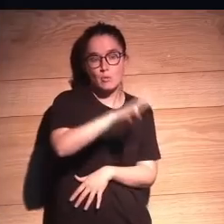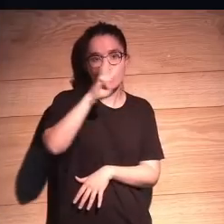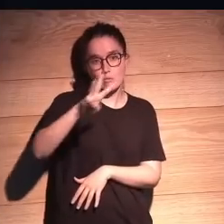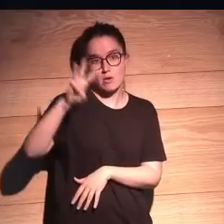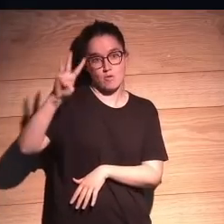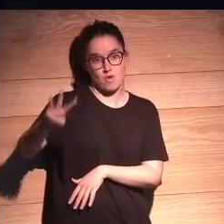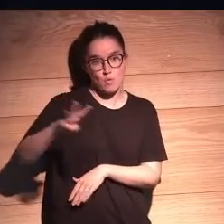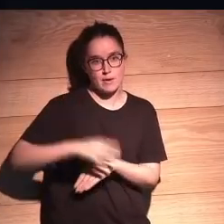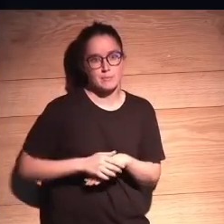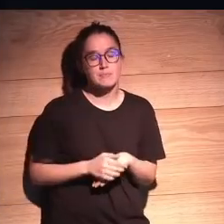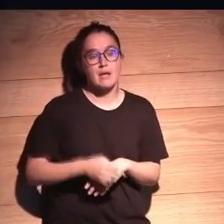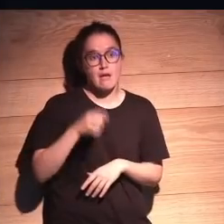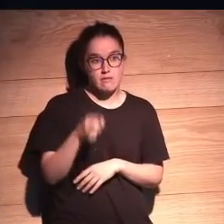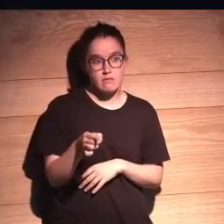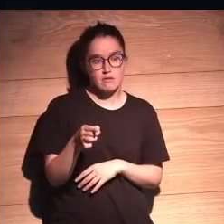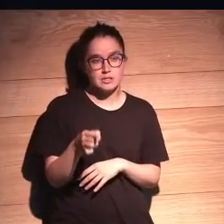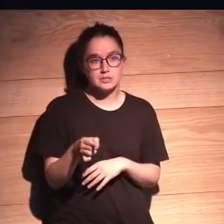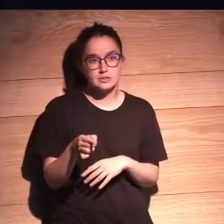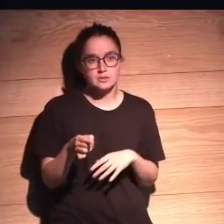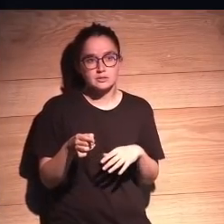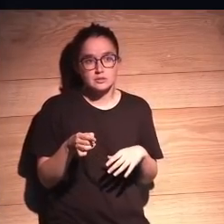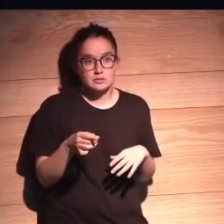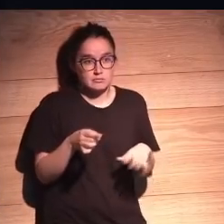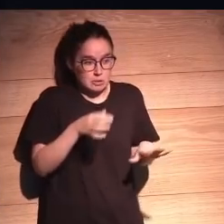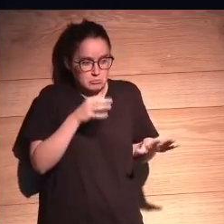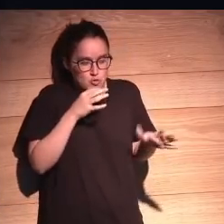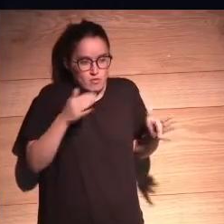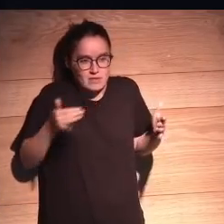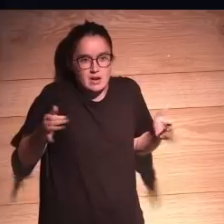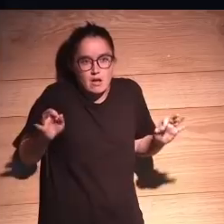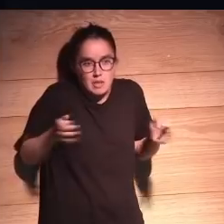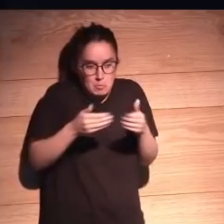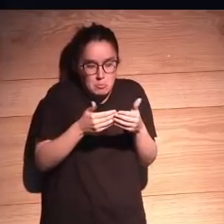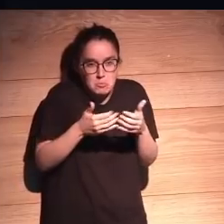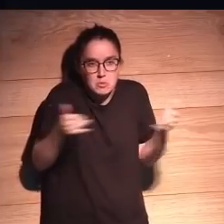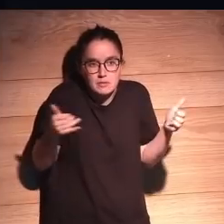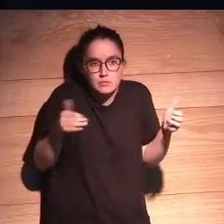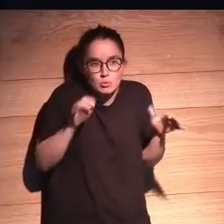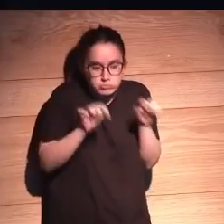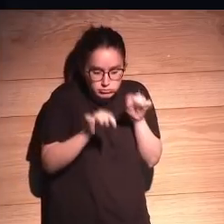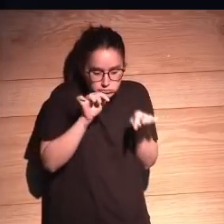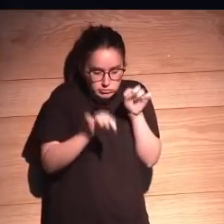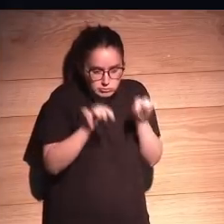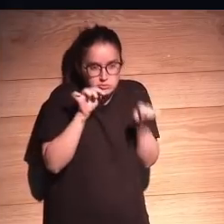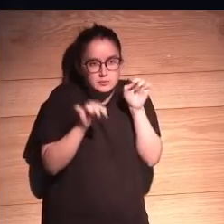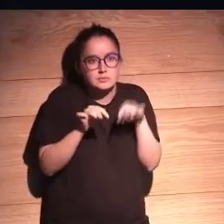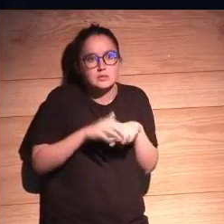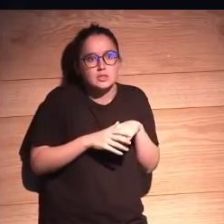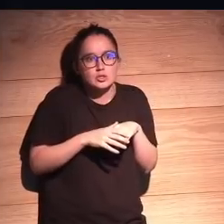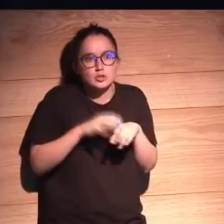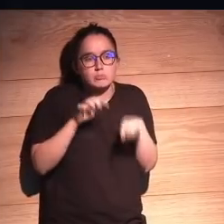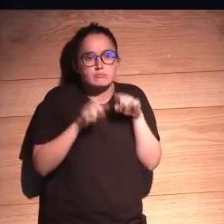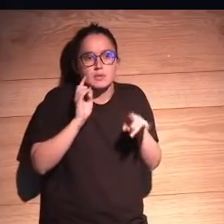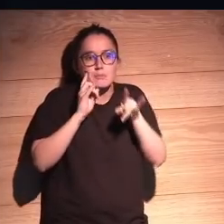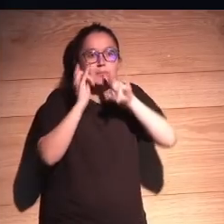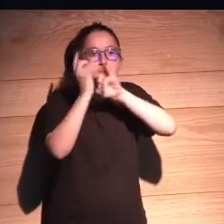WWW y allá que no habían terminales que eran de línea yo tac, tac, tac hice mi